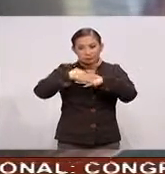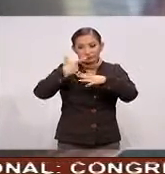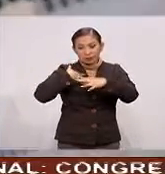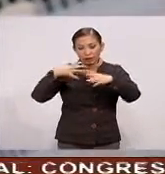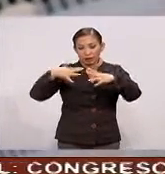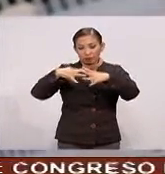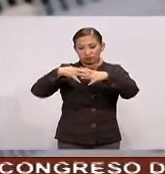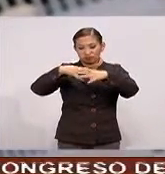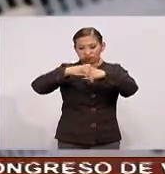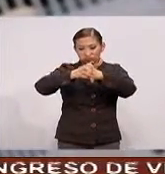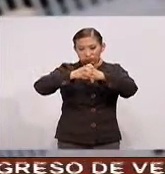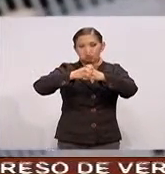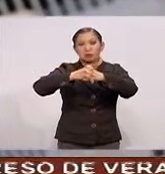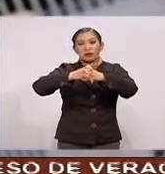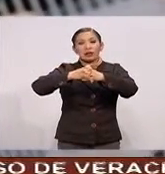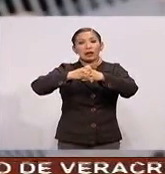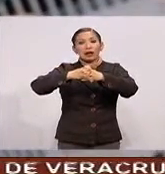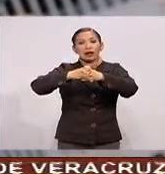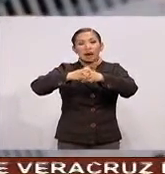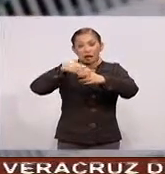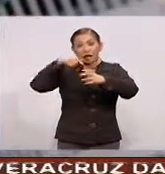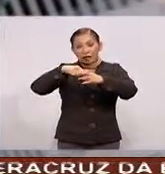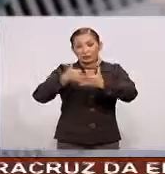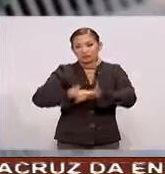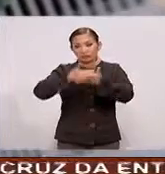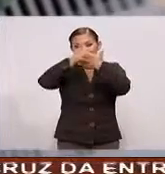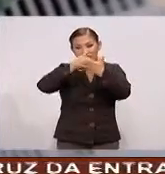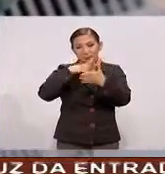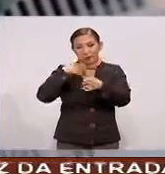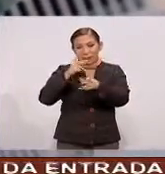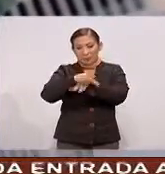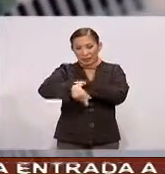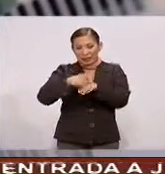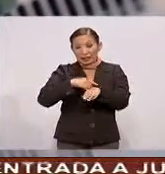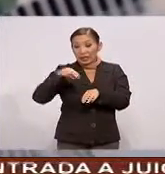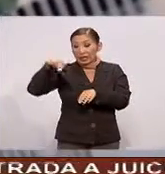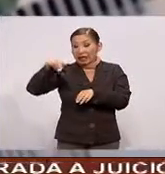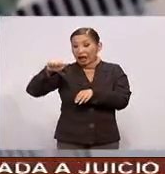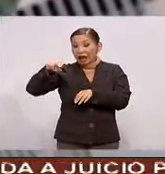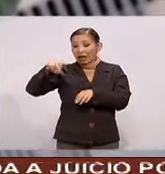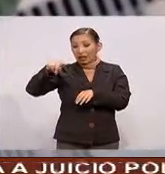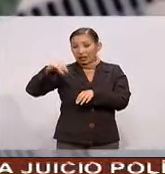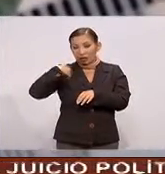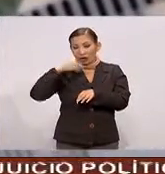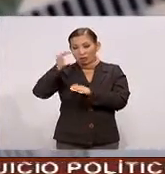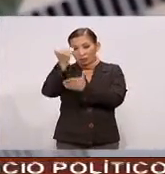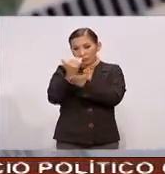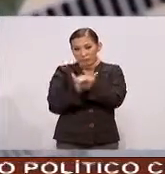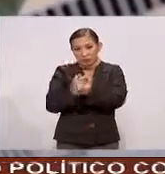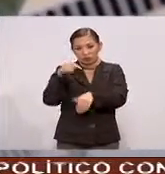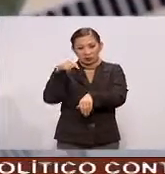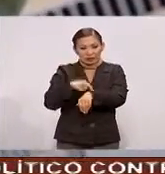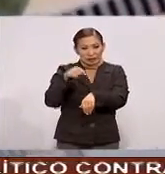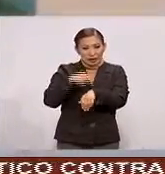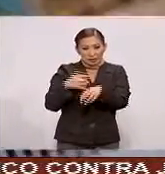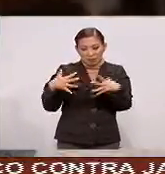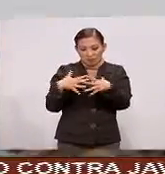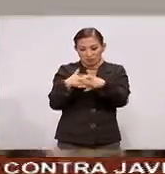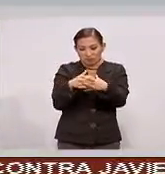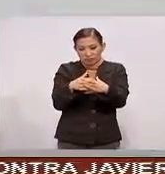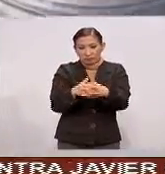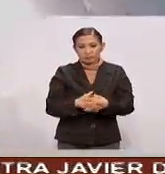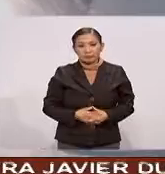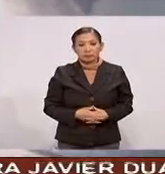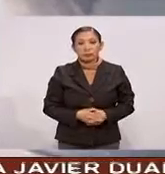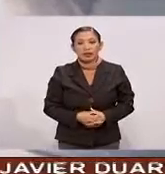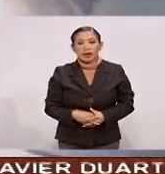Contraerse Entonces Hay una mayor producción Y con la nanotecnología Lo que hicimos fue Reducir Esa contracción Claro